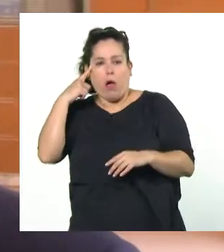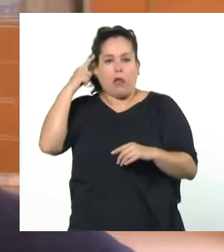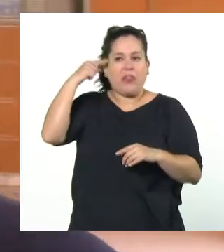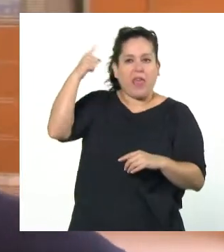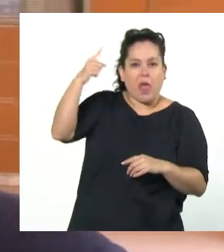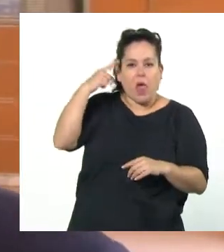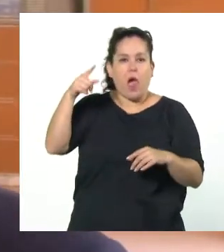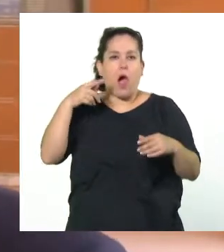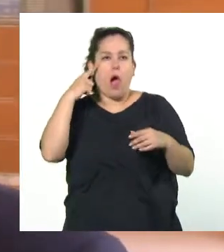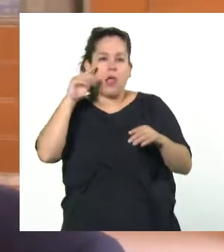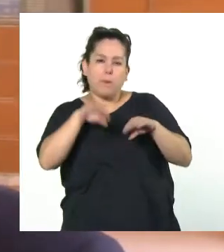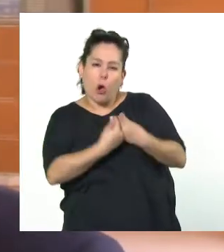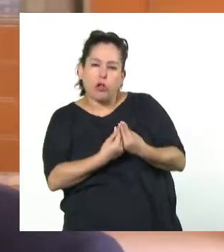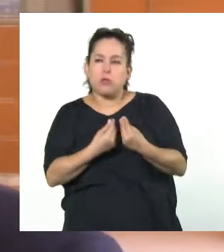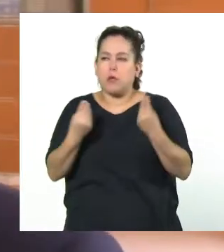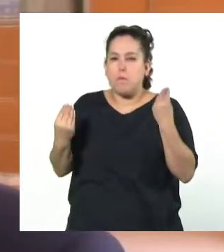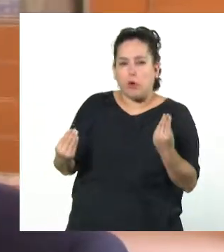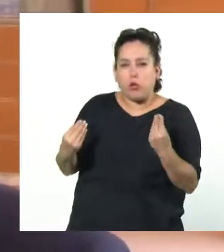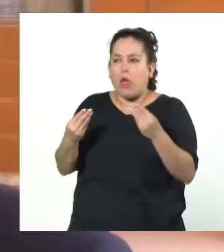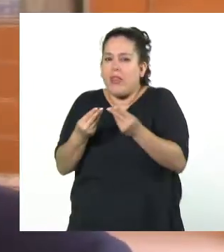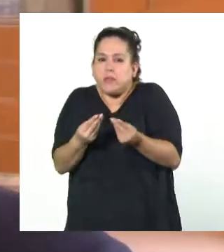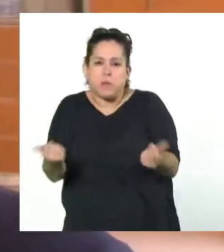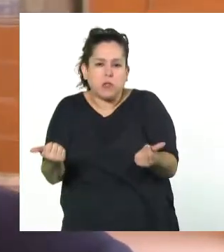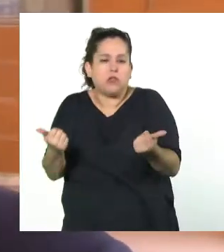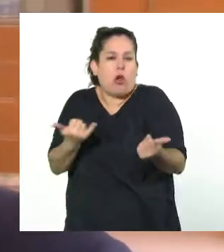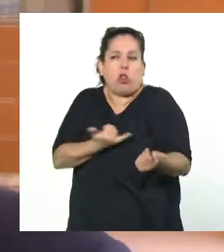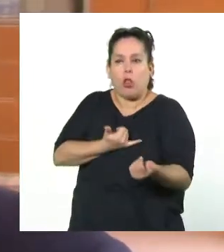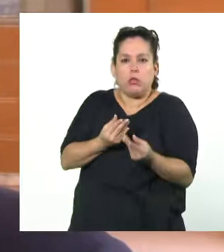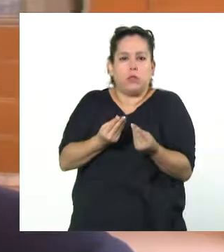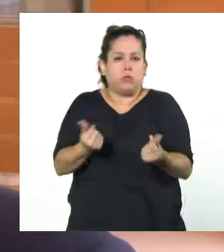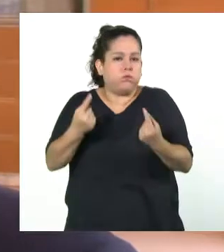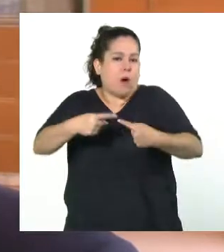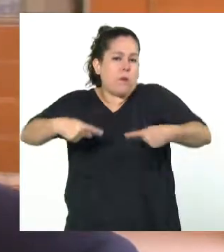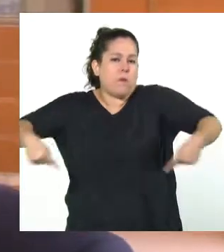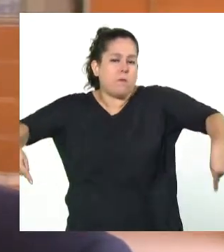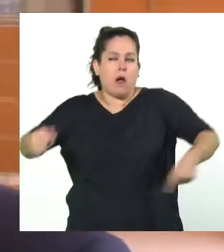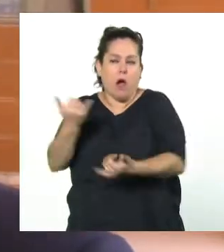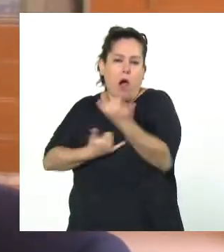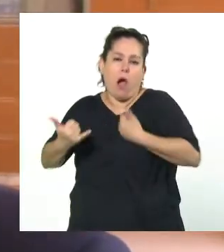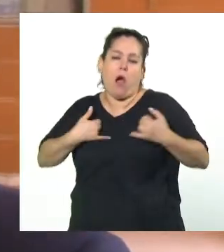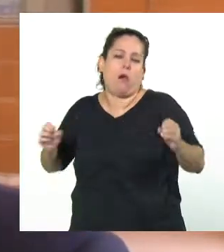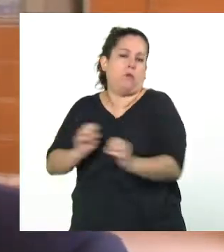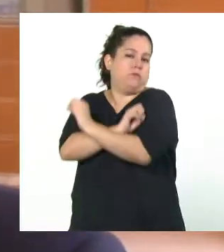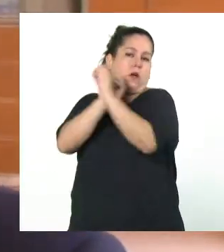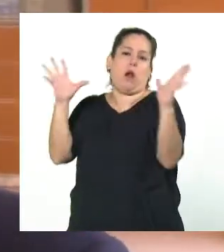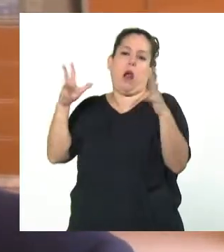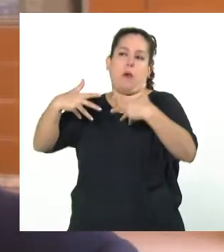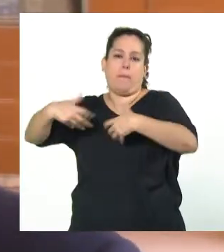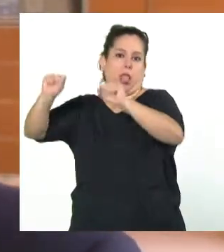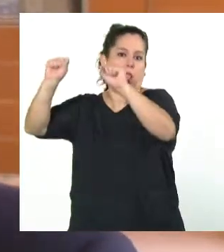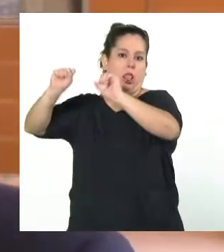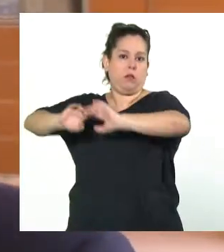respecto del lugar en donde probablemente pudo haber desaparecido y esto va a echar luz en todo este proceso.